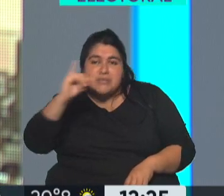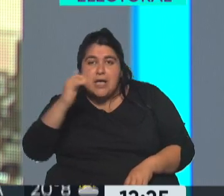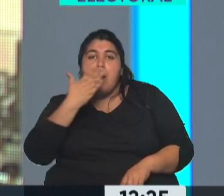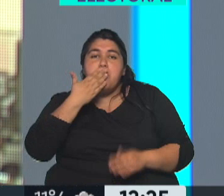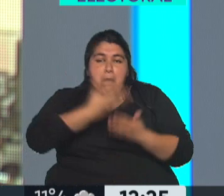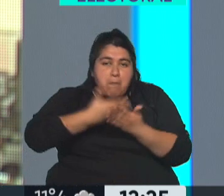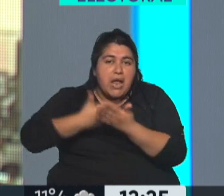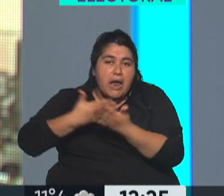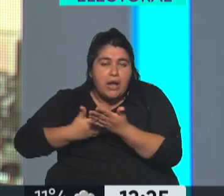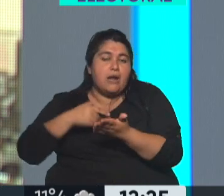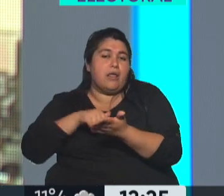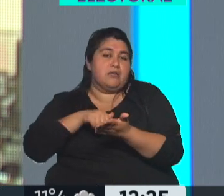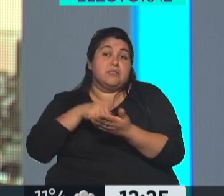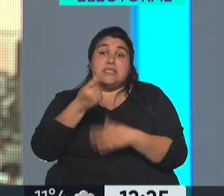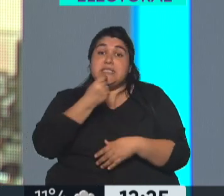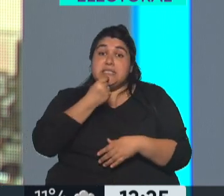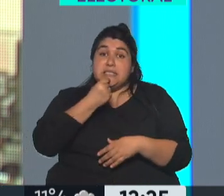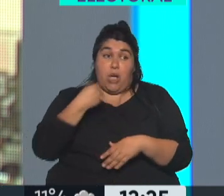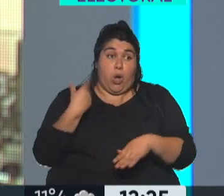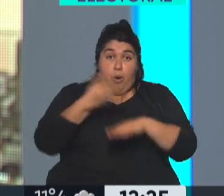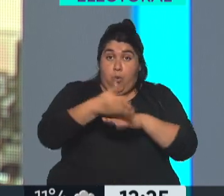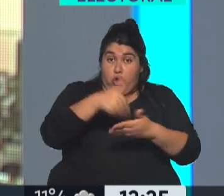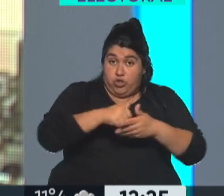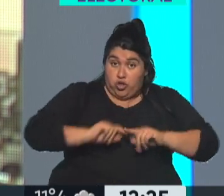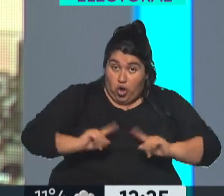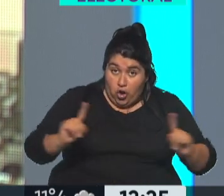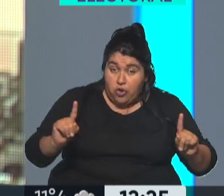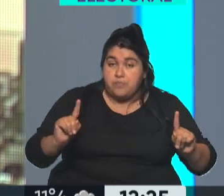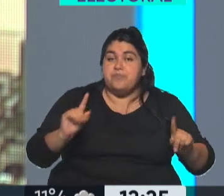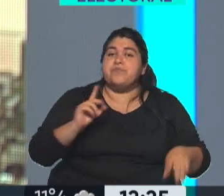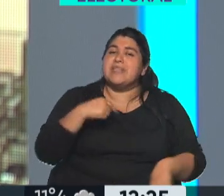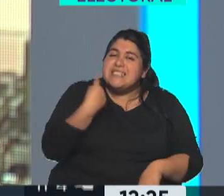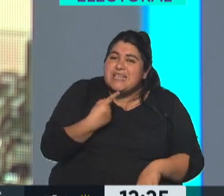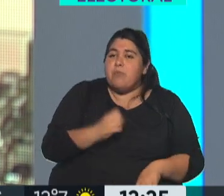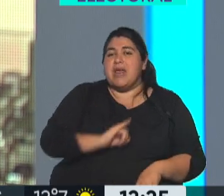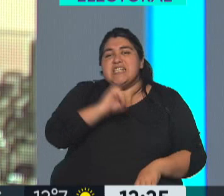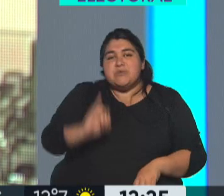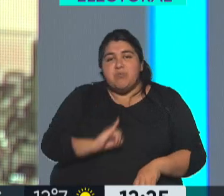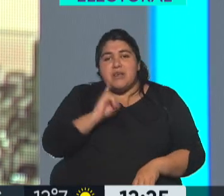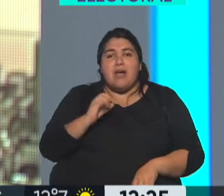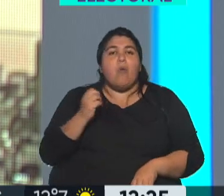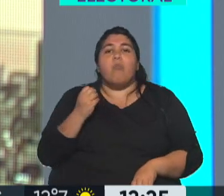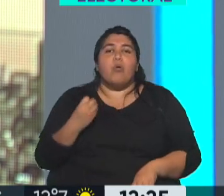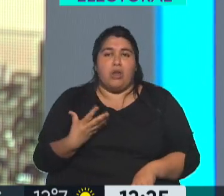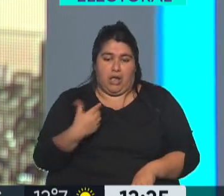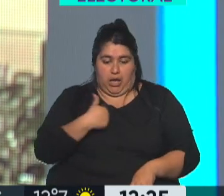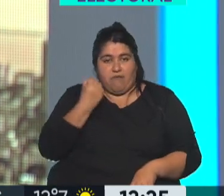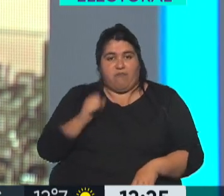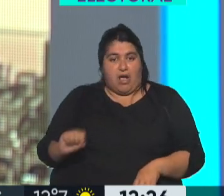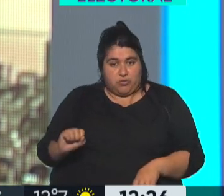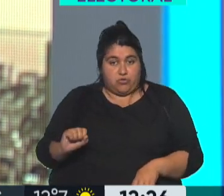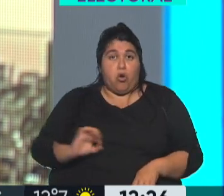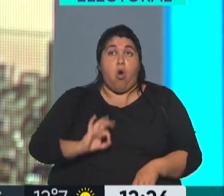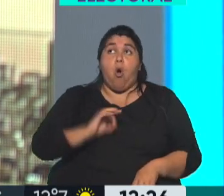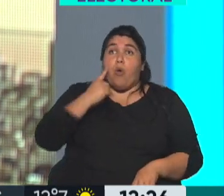correspondientes. En el caso de que no vayas a votar, siempre tenés que explicar por qué, o porque estás a más de 500